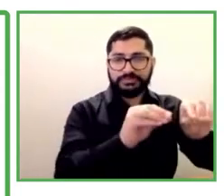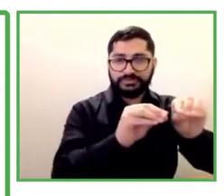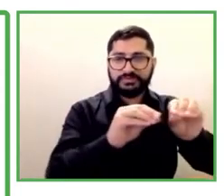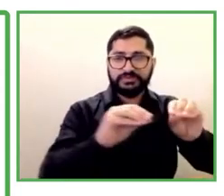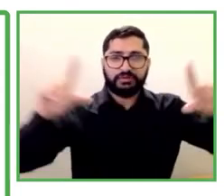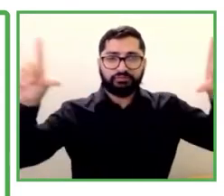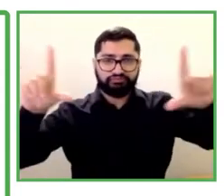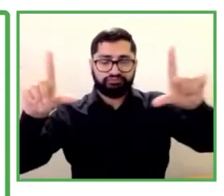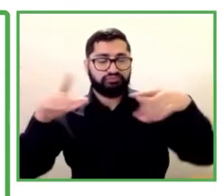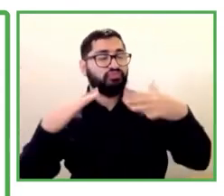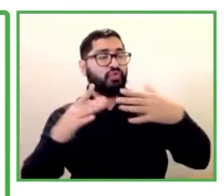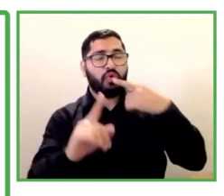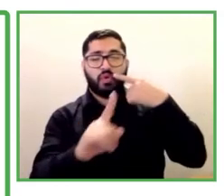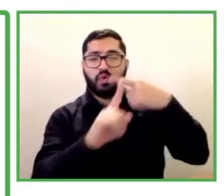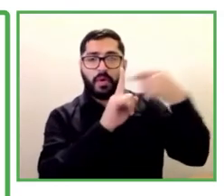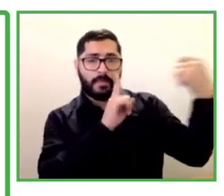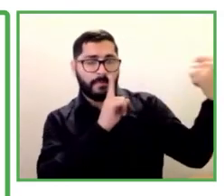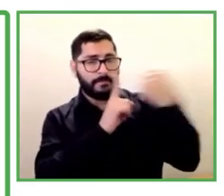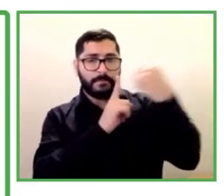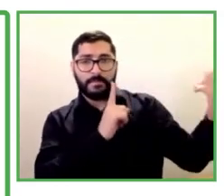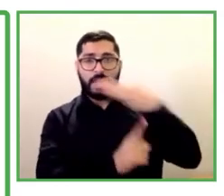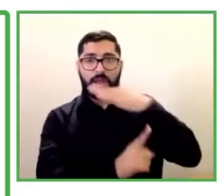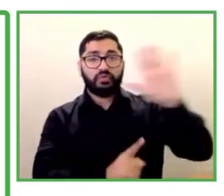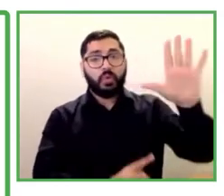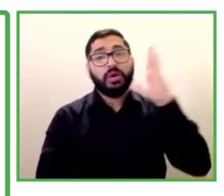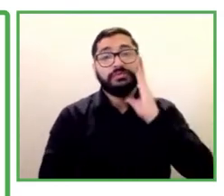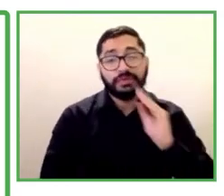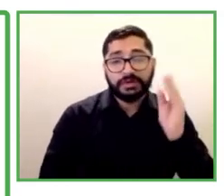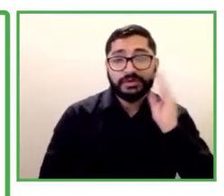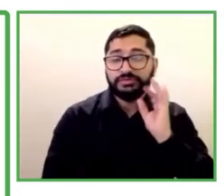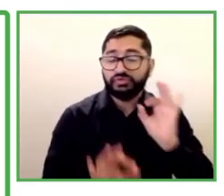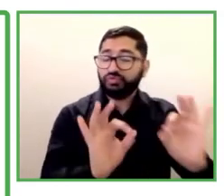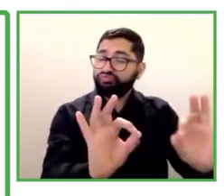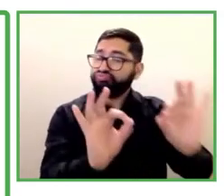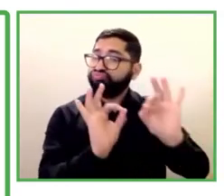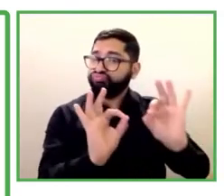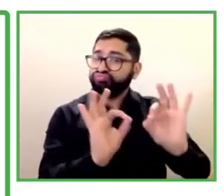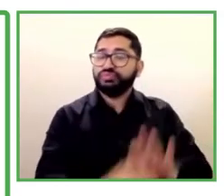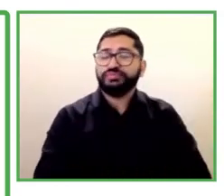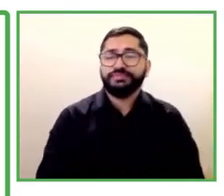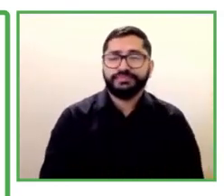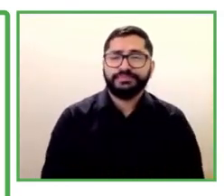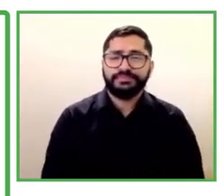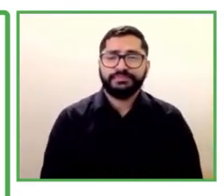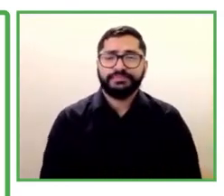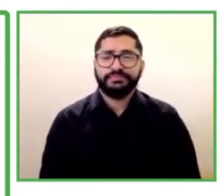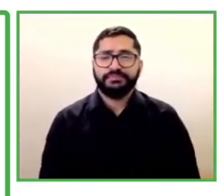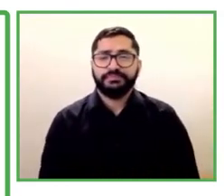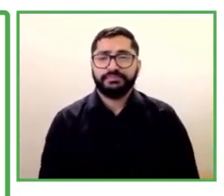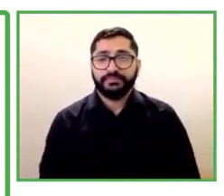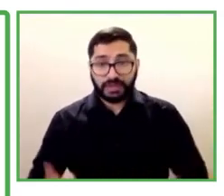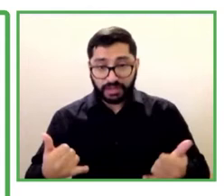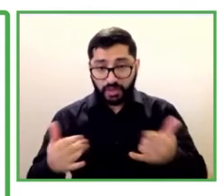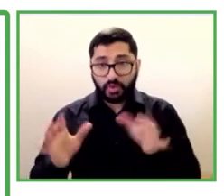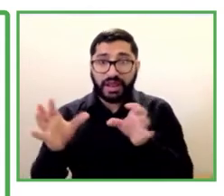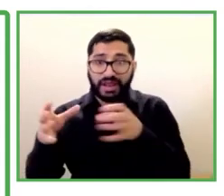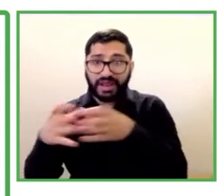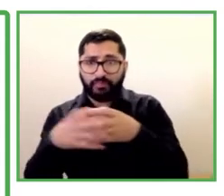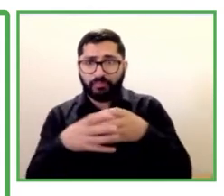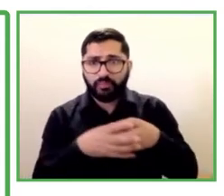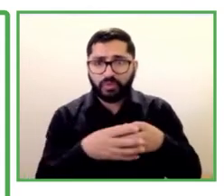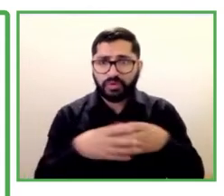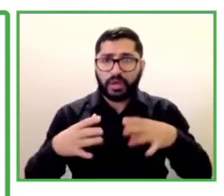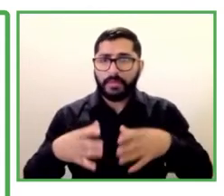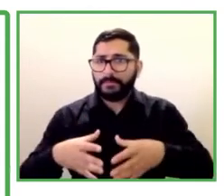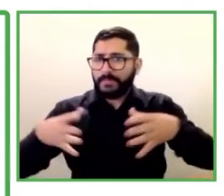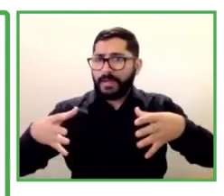experiencia simplemente fenomenal con el equipo grandioso de Zero Project y también